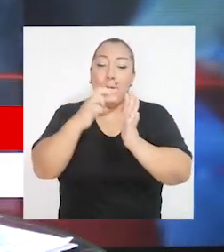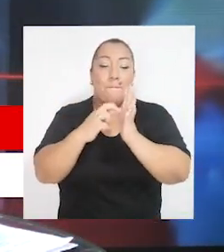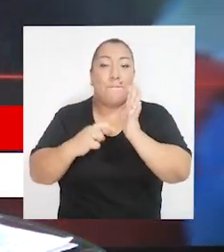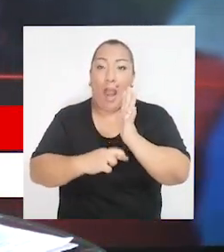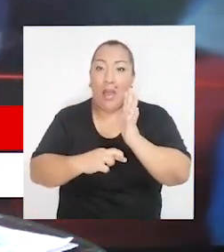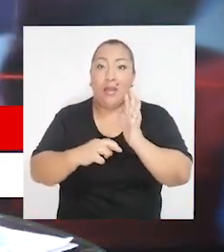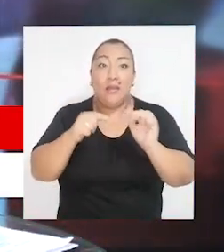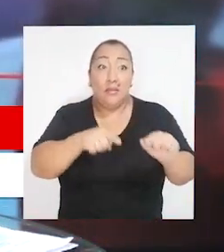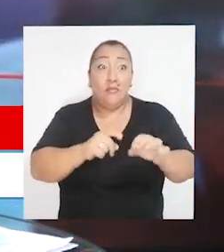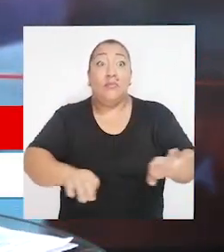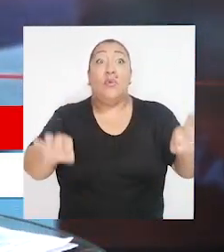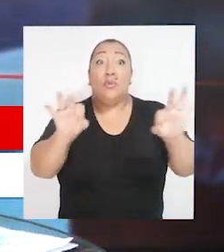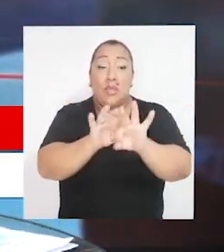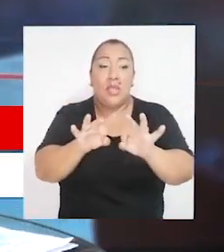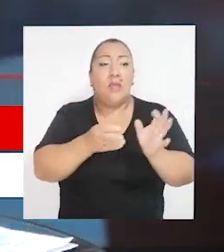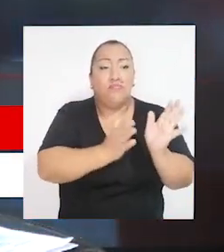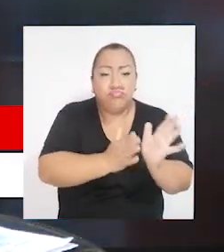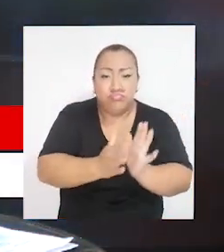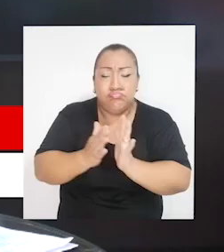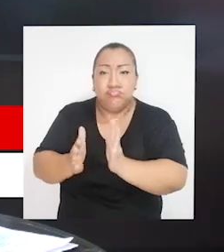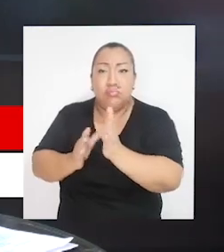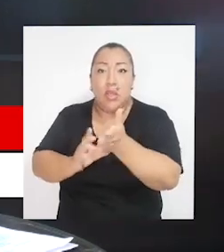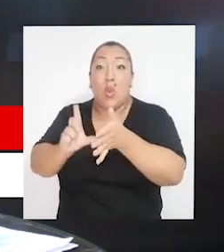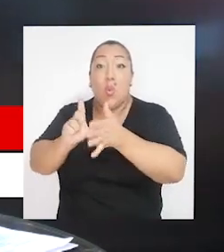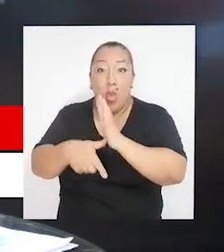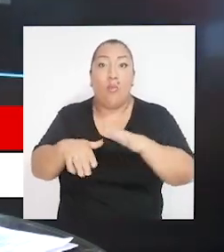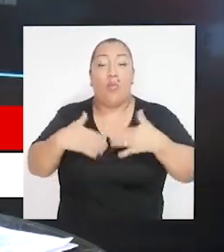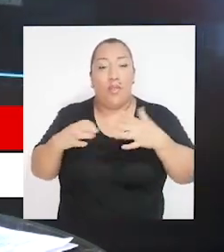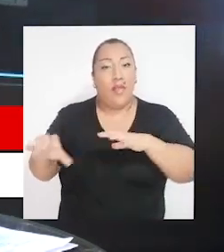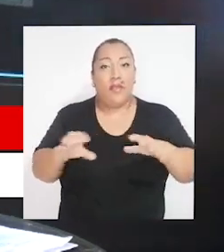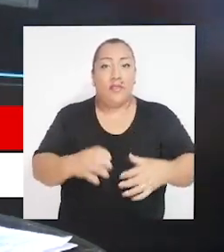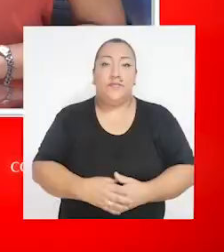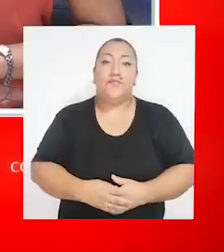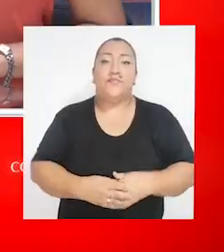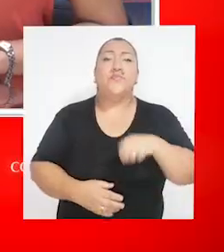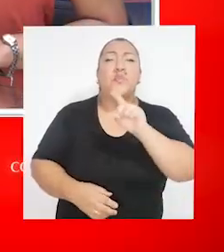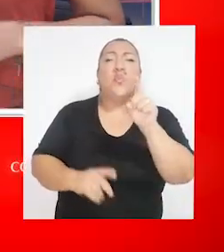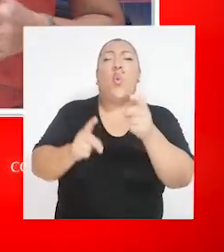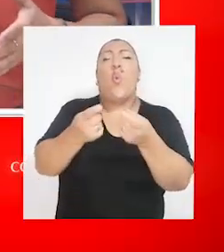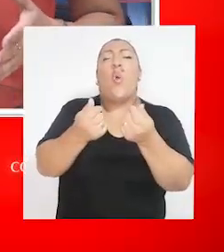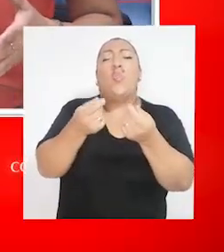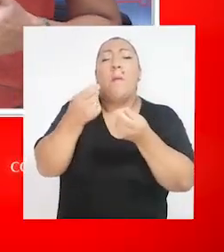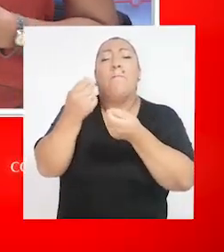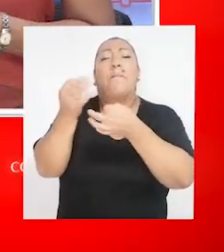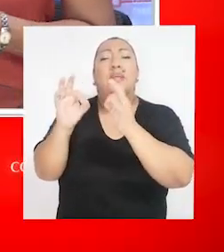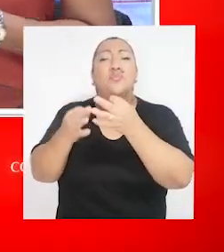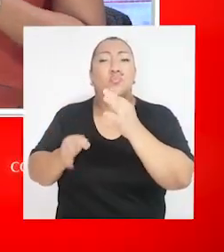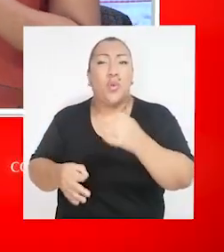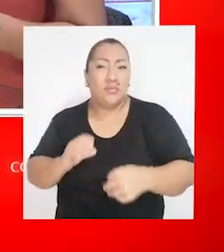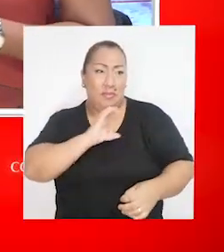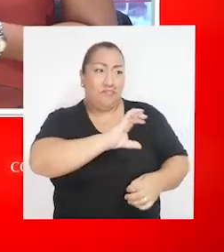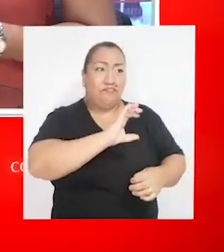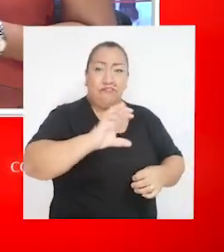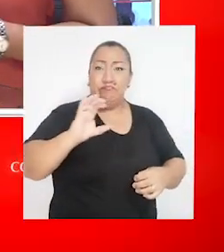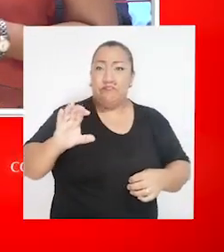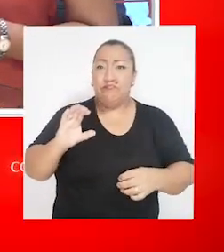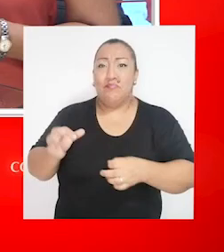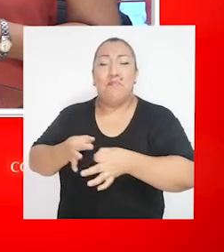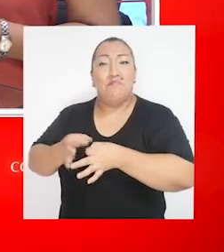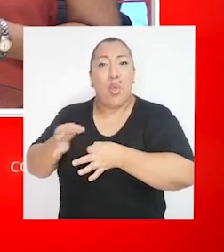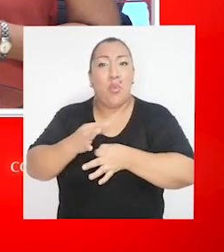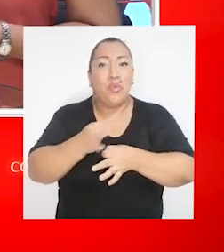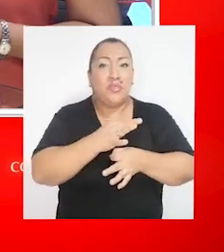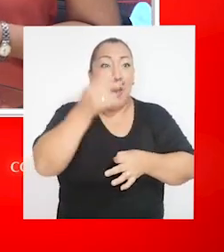aprobar estos planes y, por supuesto, implementarlos y llevarlos a cabo. ¿Y cuál es el presupuesto que se les destina a los gobiernos